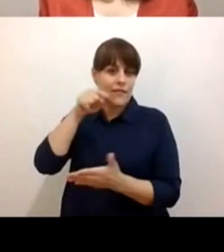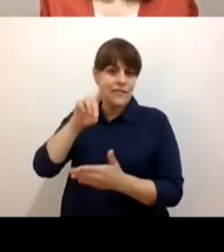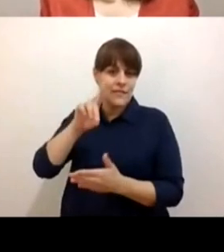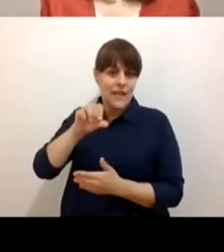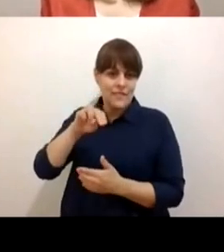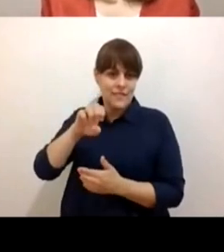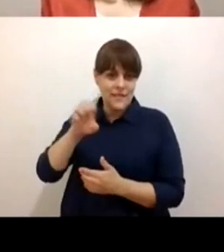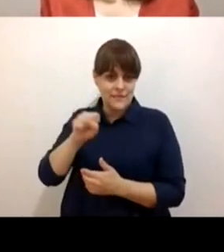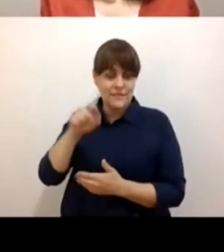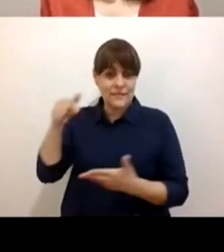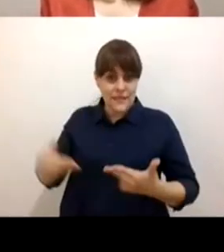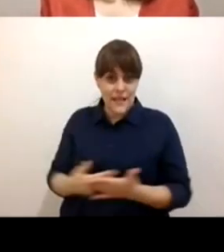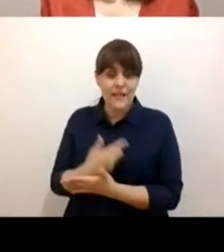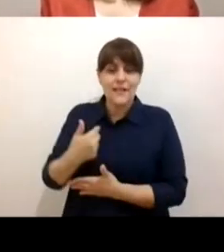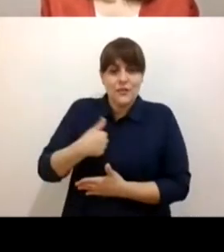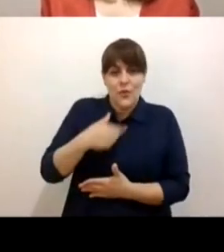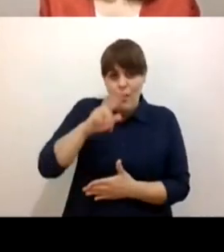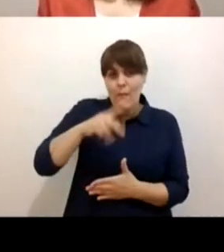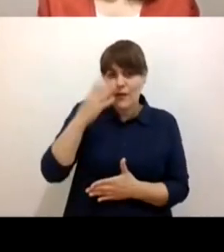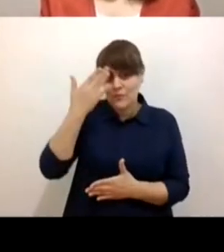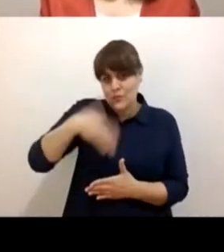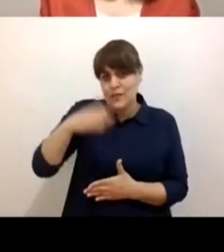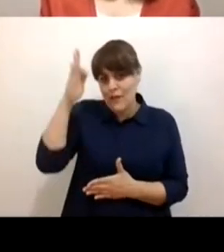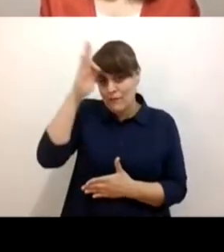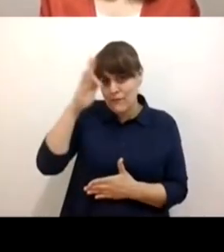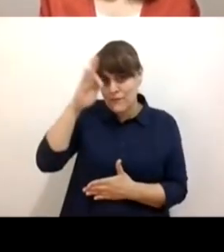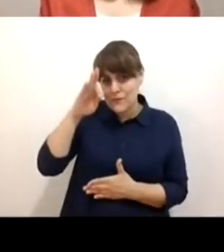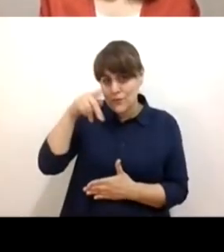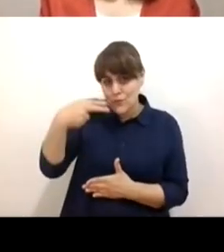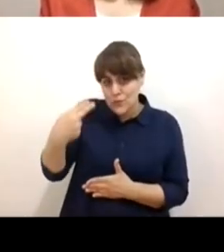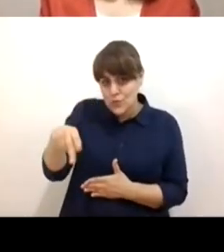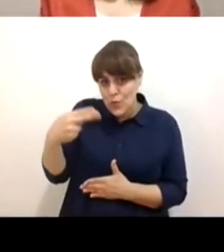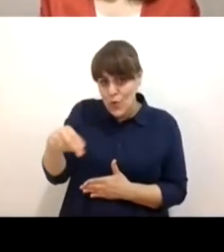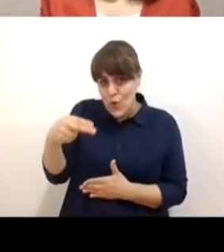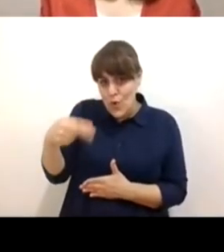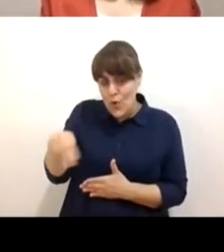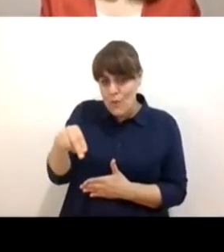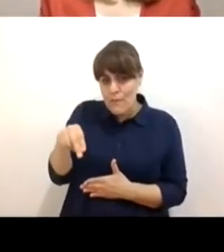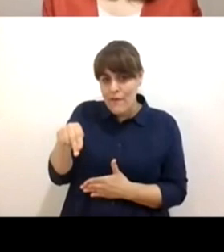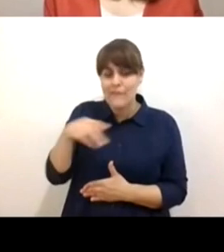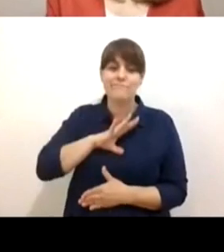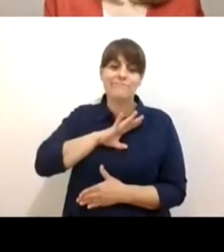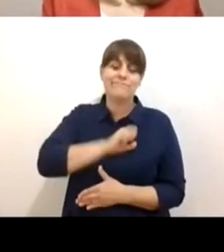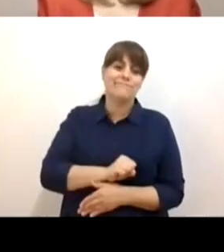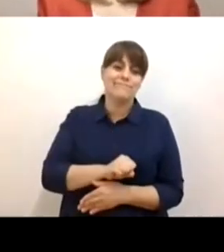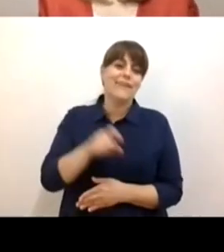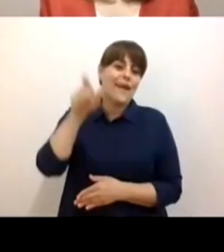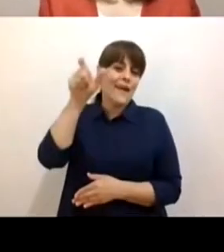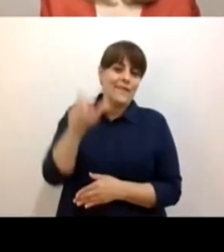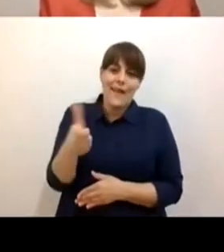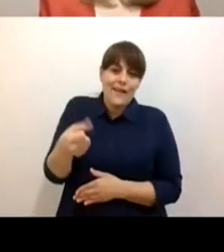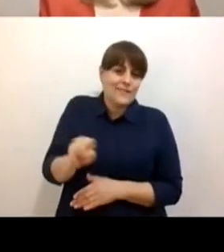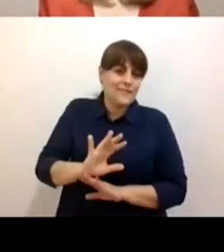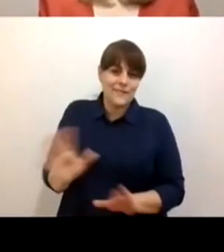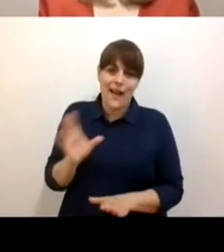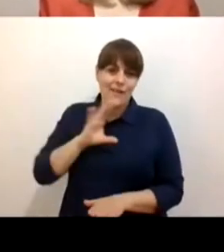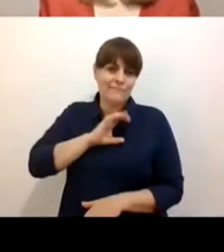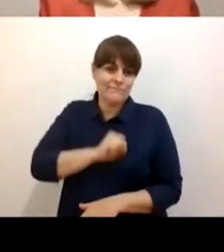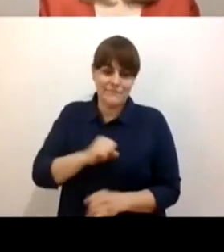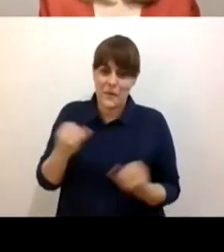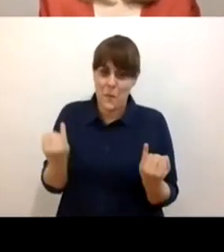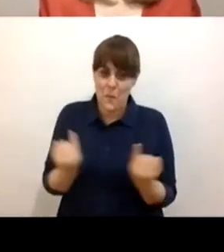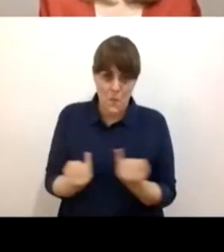filósofo y dije, bueno, esta pobre ya me cayó bien, aunque no quisiera. Ha trabajado mucho el tema de violencia doméstica,